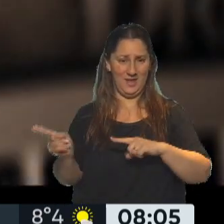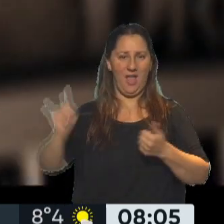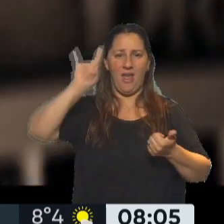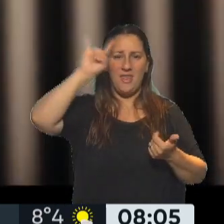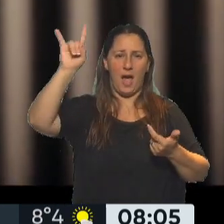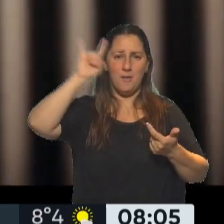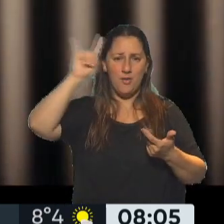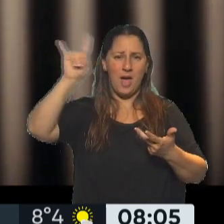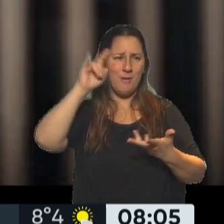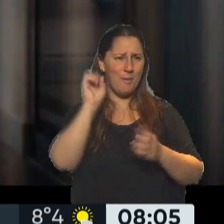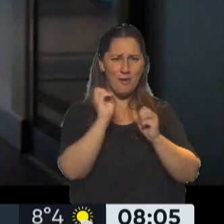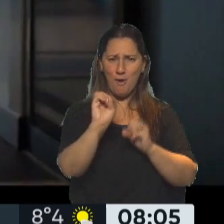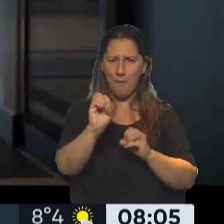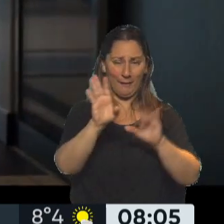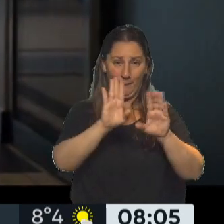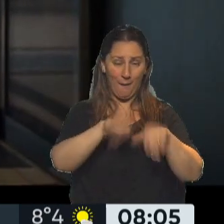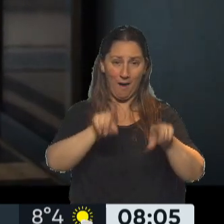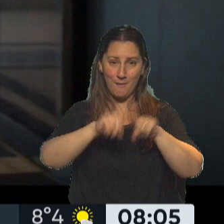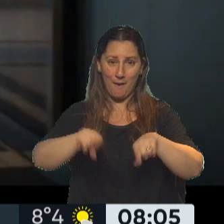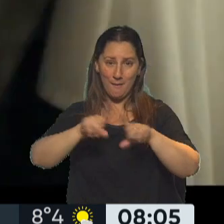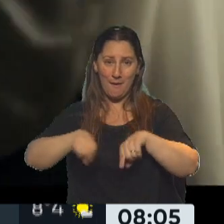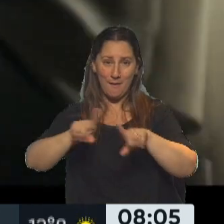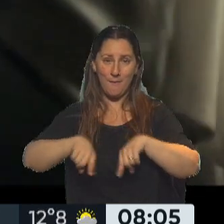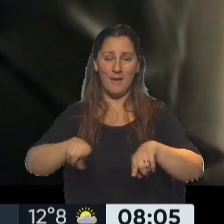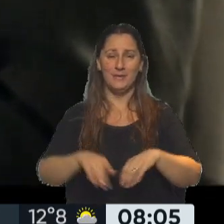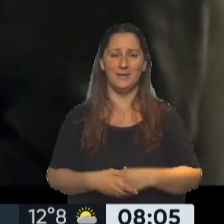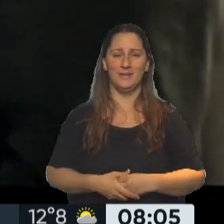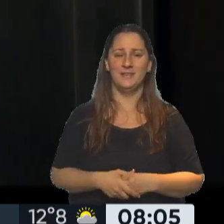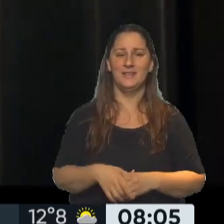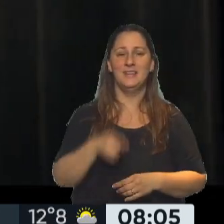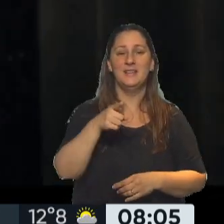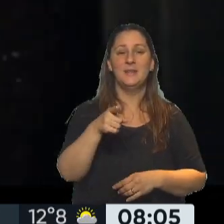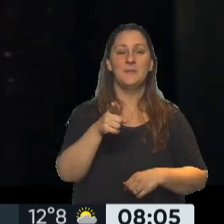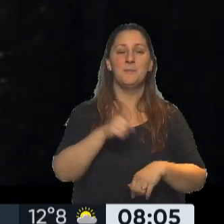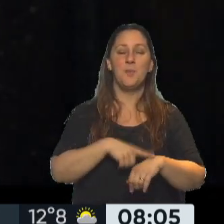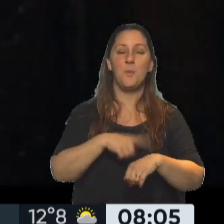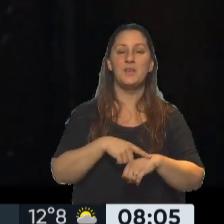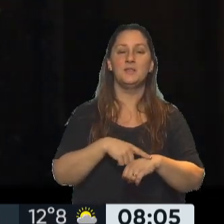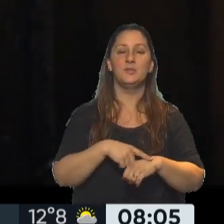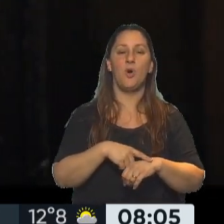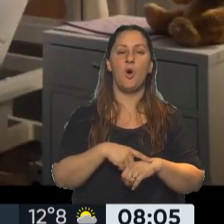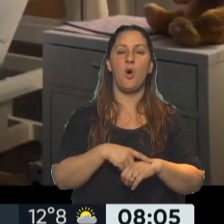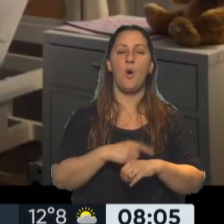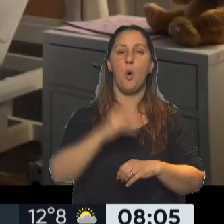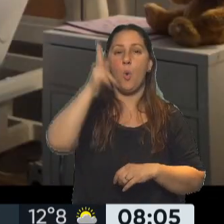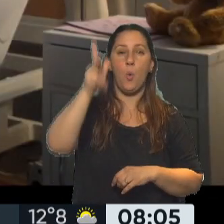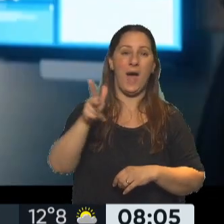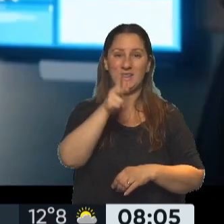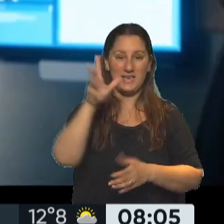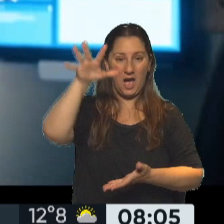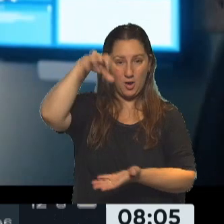hay poca creatividad en el género. Al haberse cada vez más posesiones en el Vaticano,